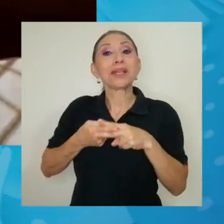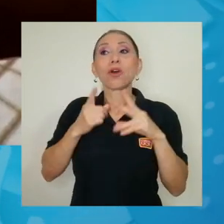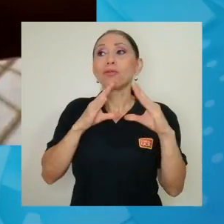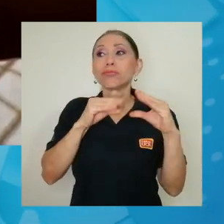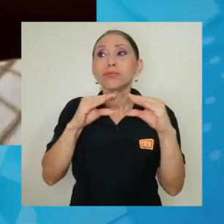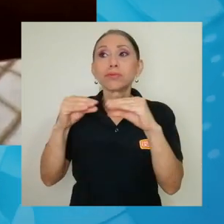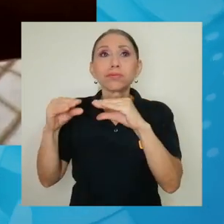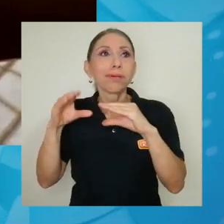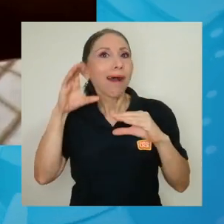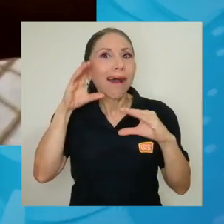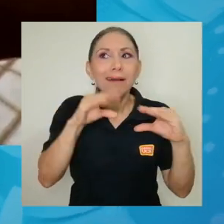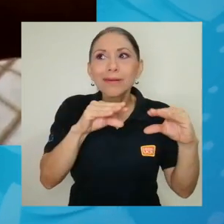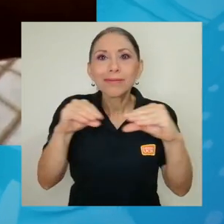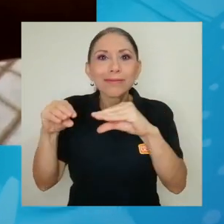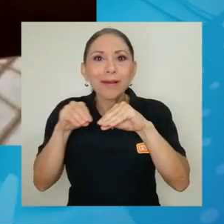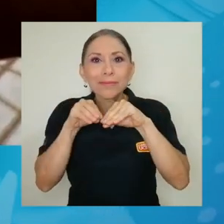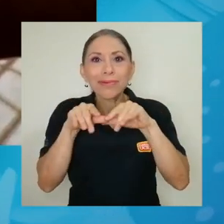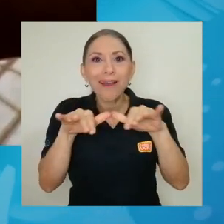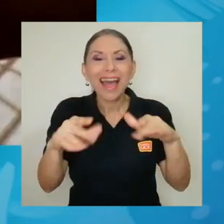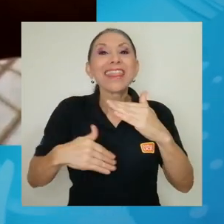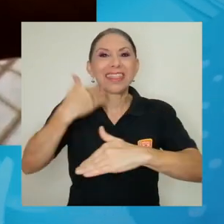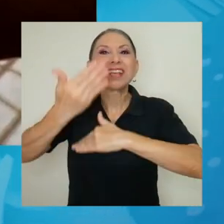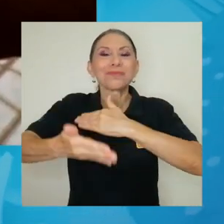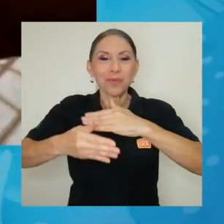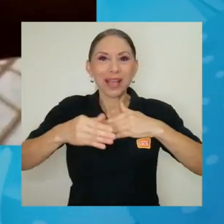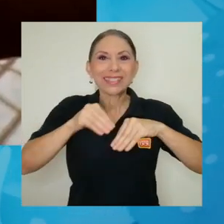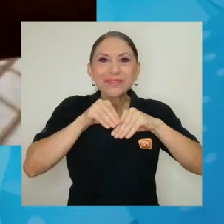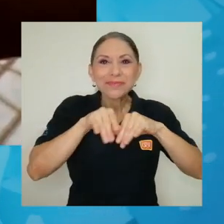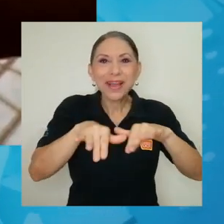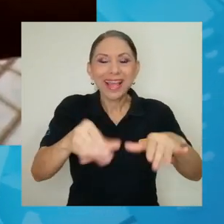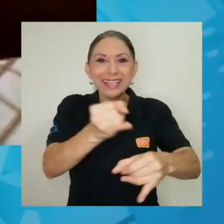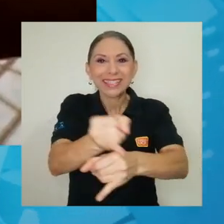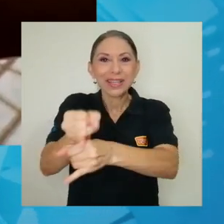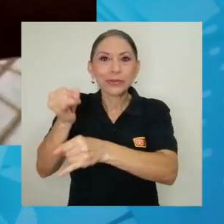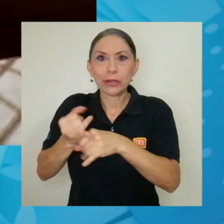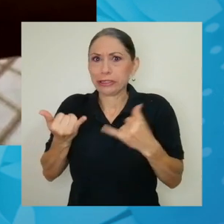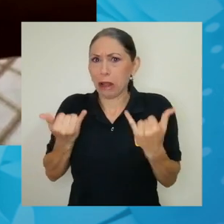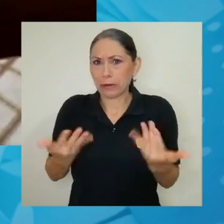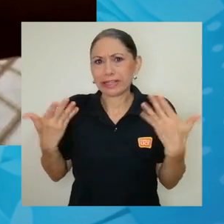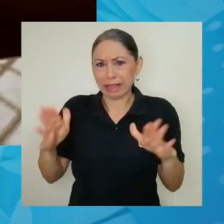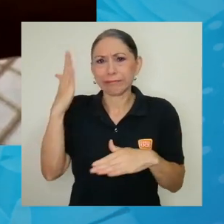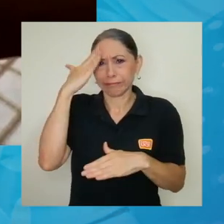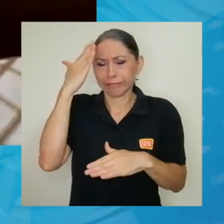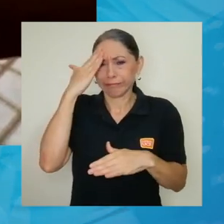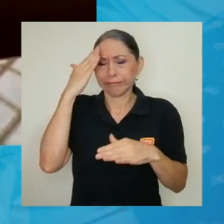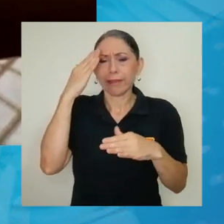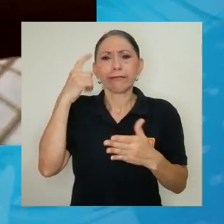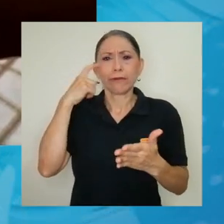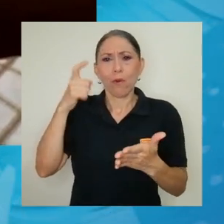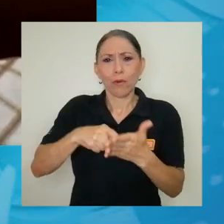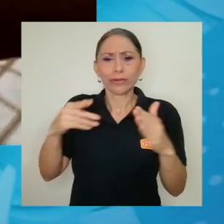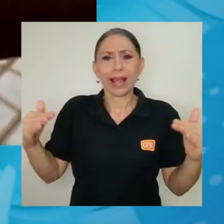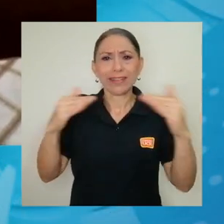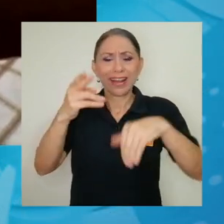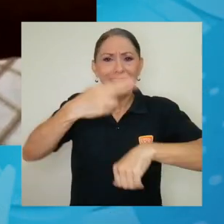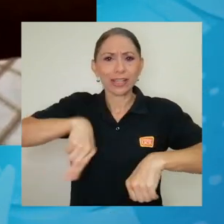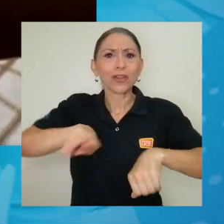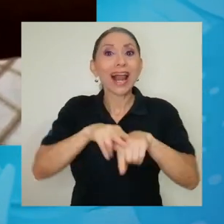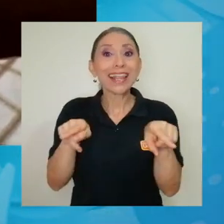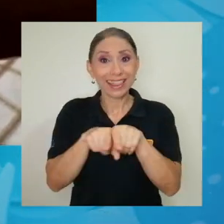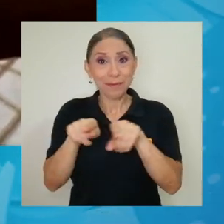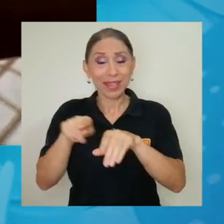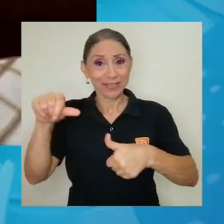principio, después empezamos a distribuirlo a instituciones y hoy en día pues es un producto muy conocido a nivel nacional y también